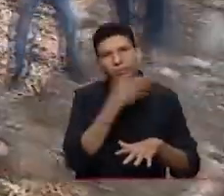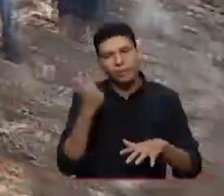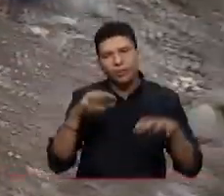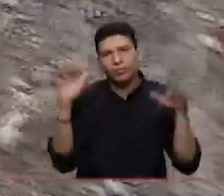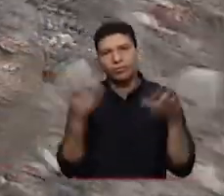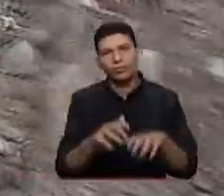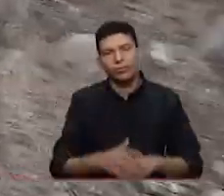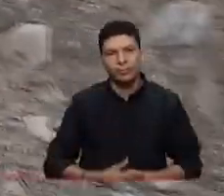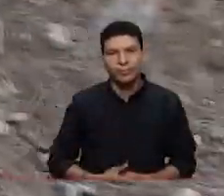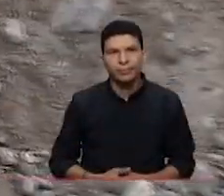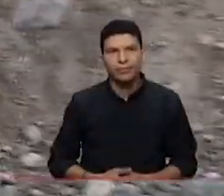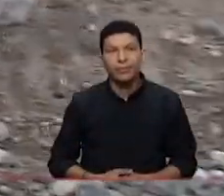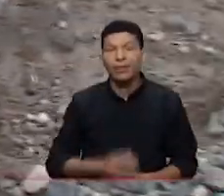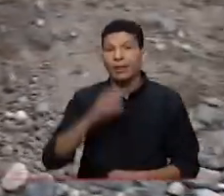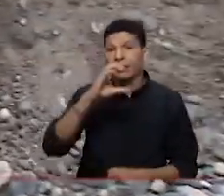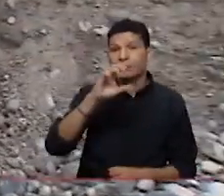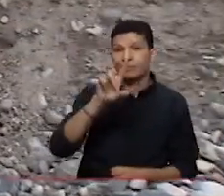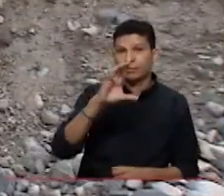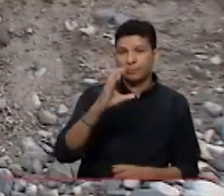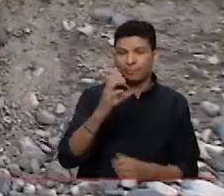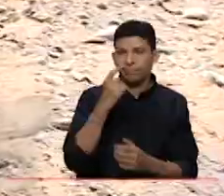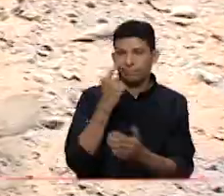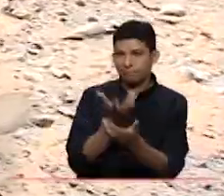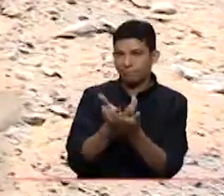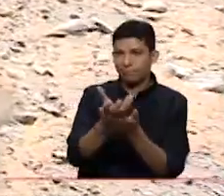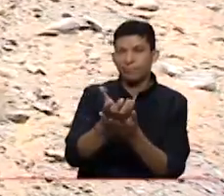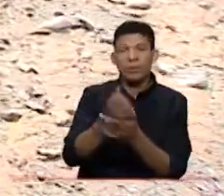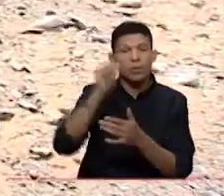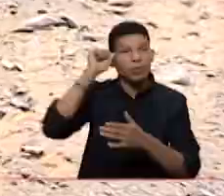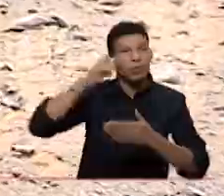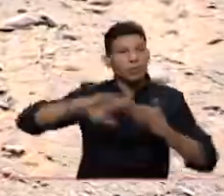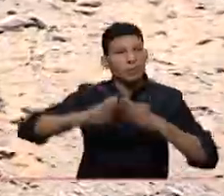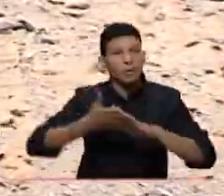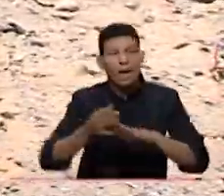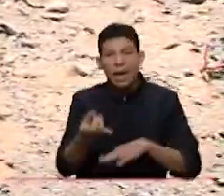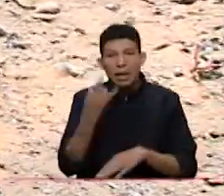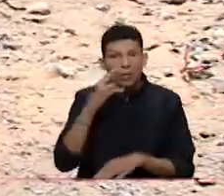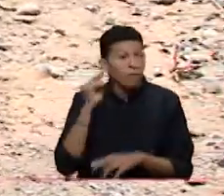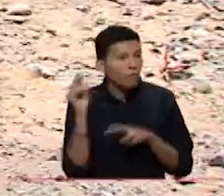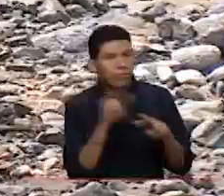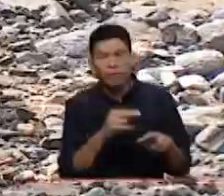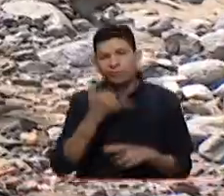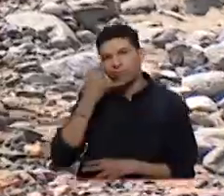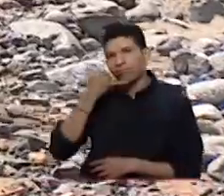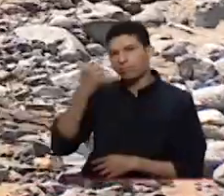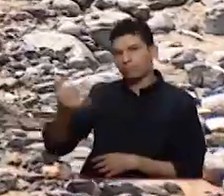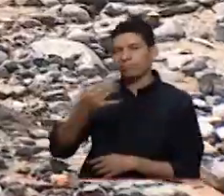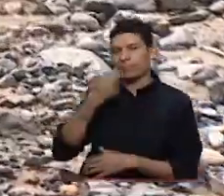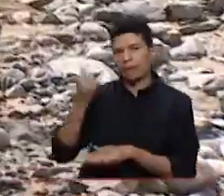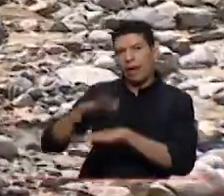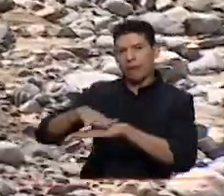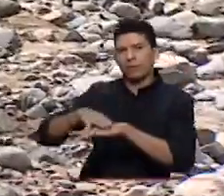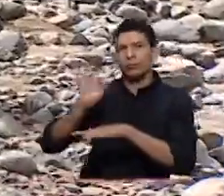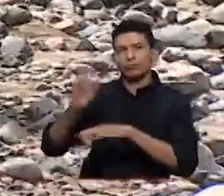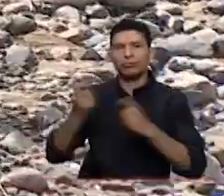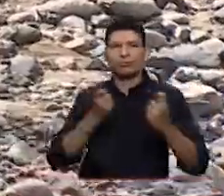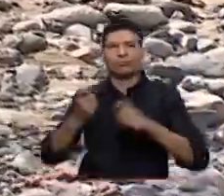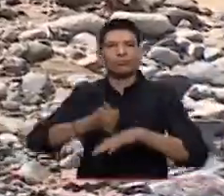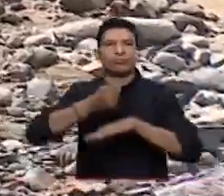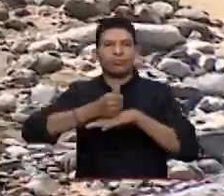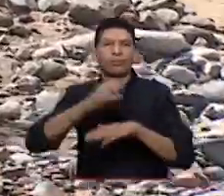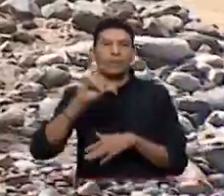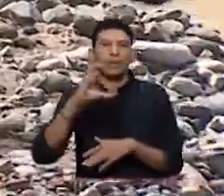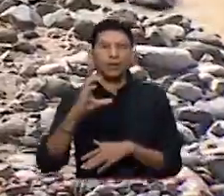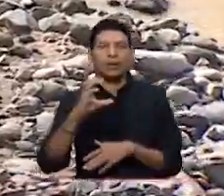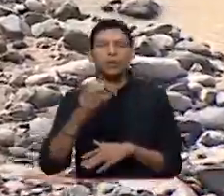lluvias como tal. La CBC recuerda a la comunidad estar atentos e informar cualquier situación a los entes territoriales de control y a la